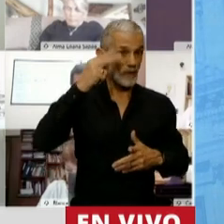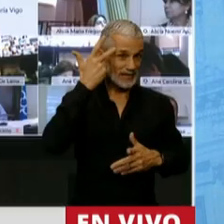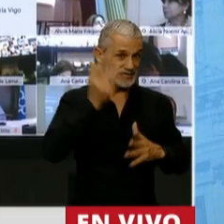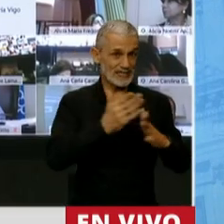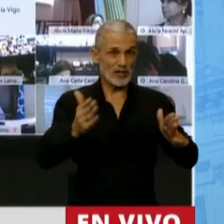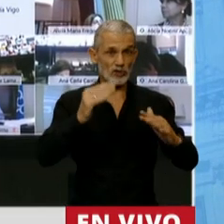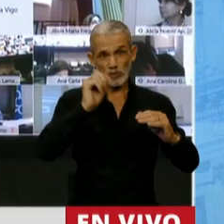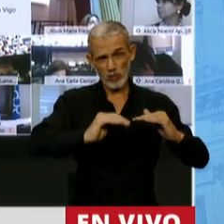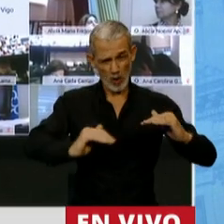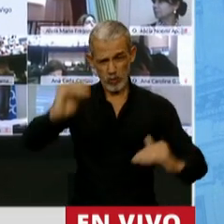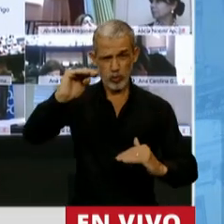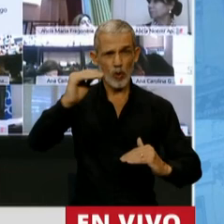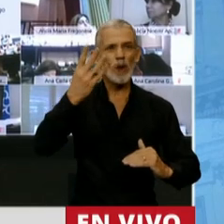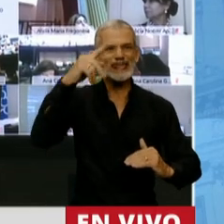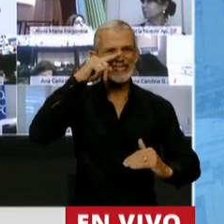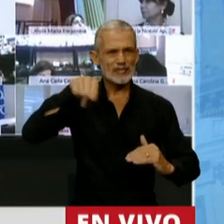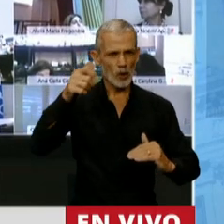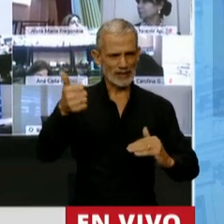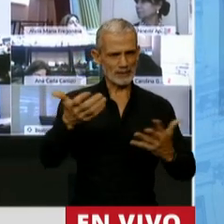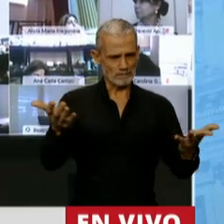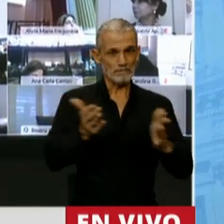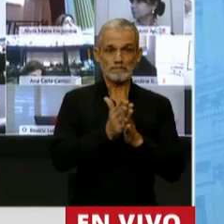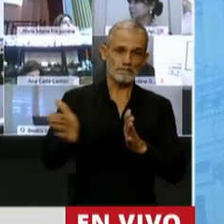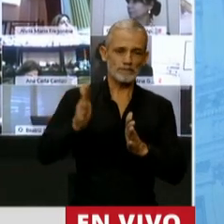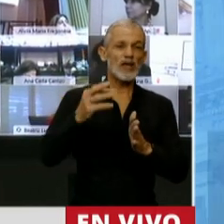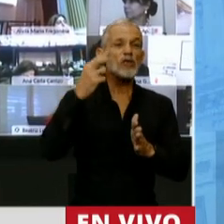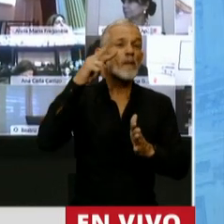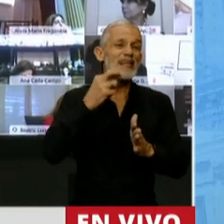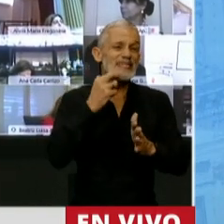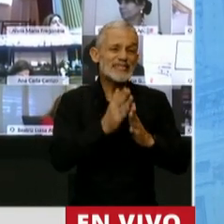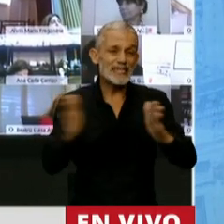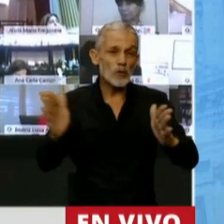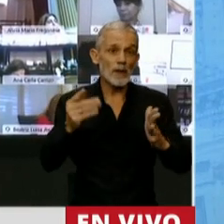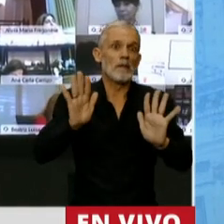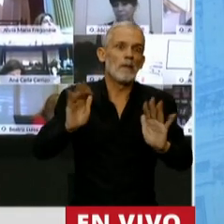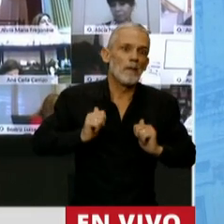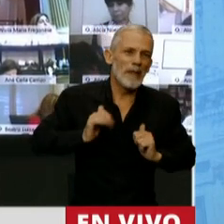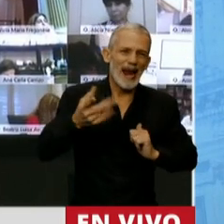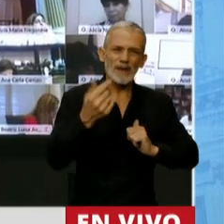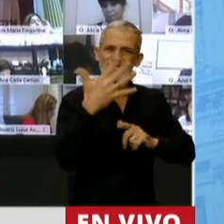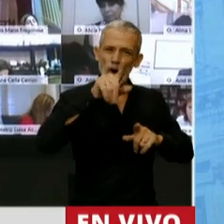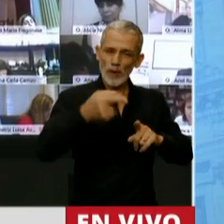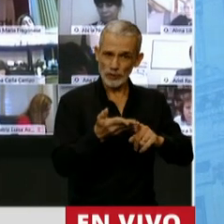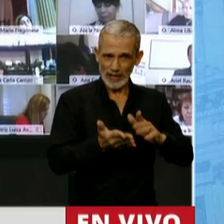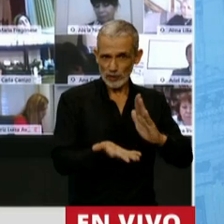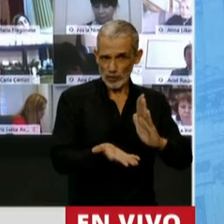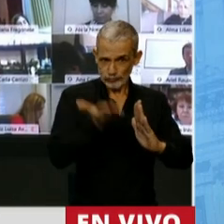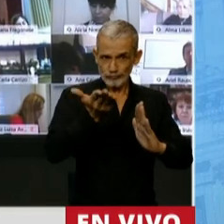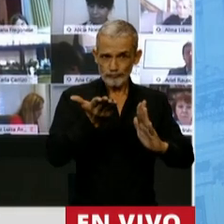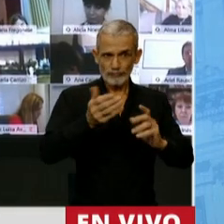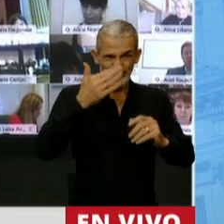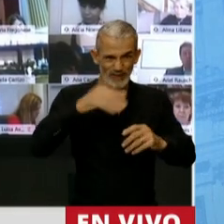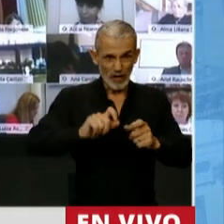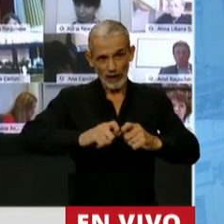terminó en el 47,6, y para 2019 se esperaba un 5%, que se